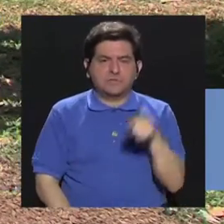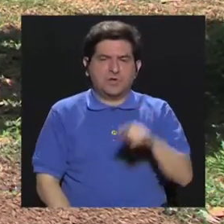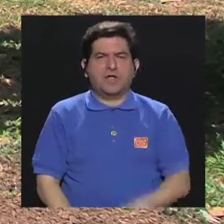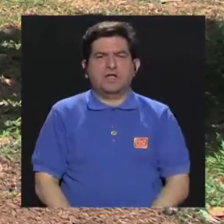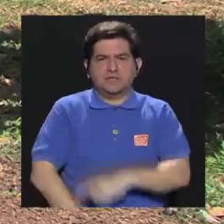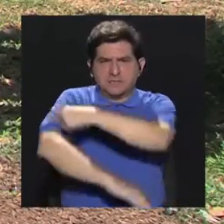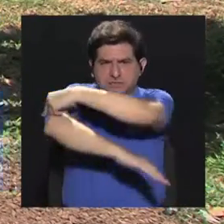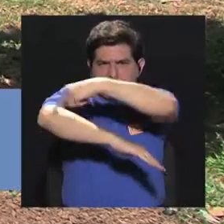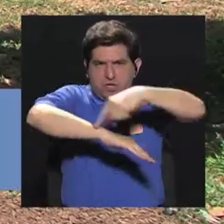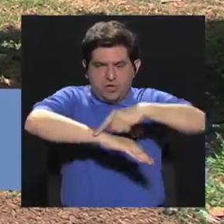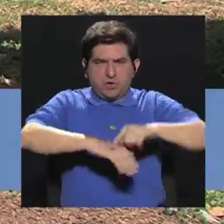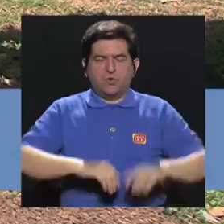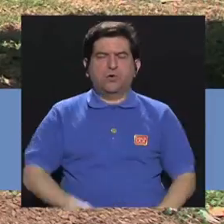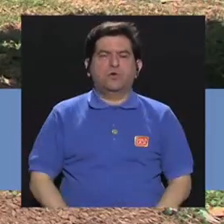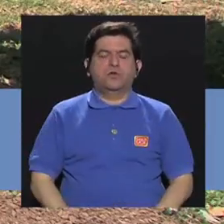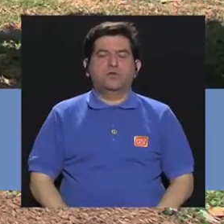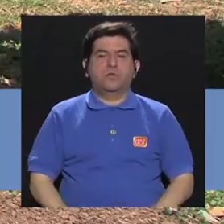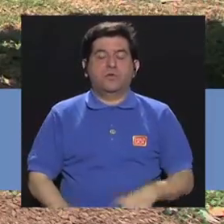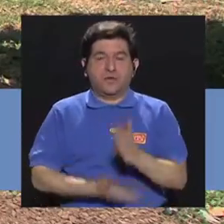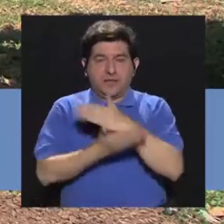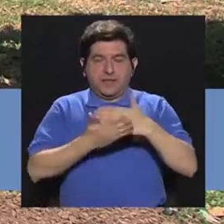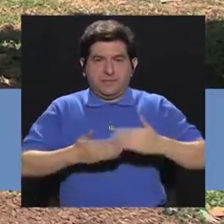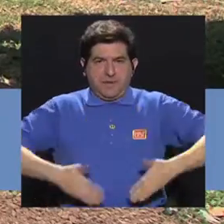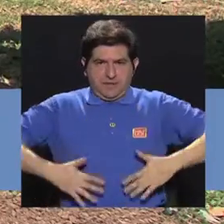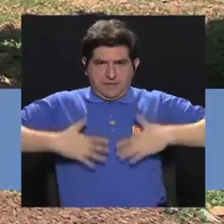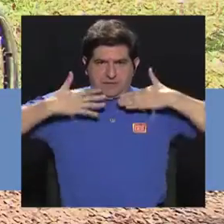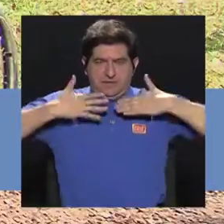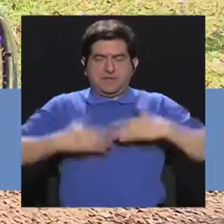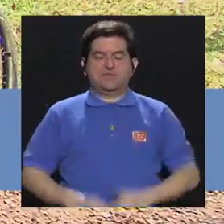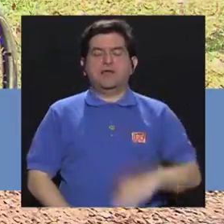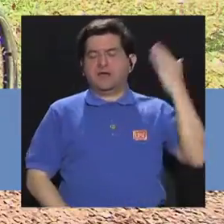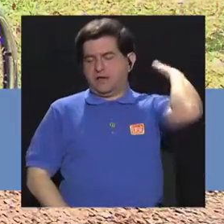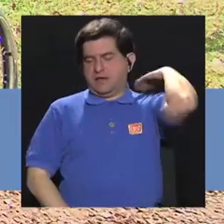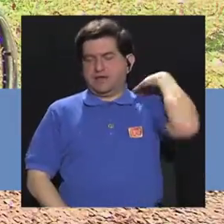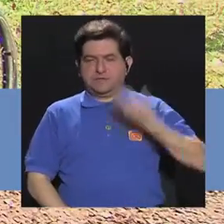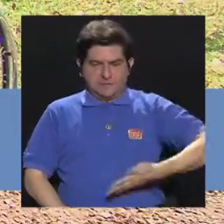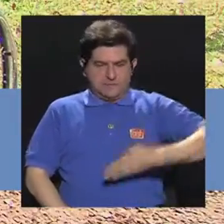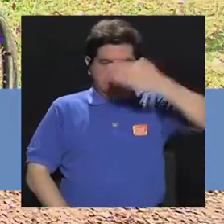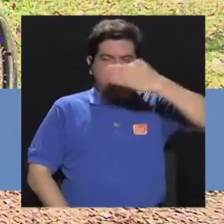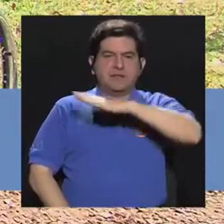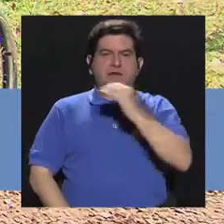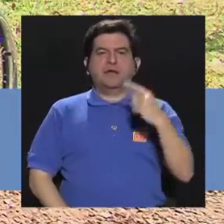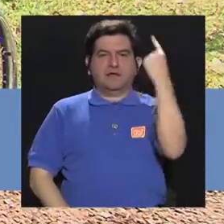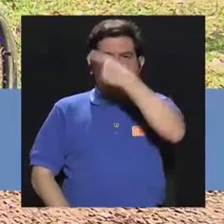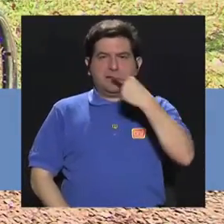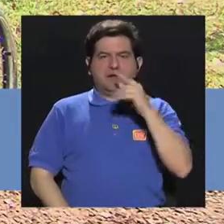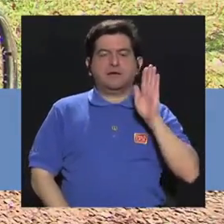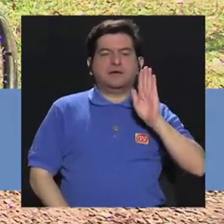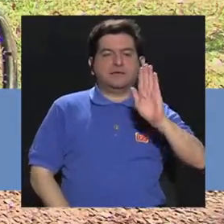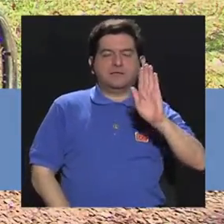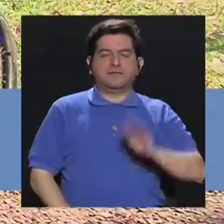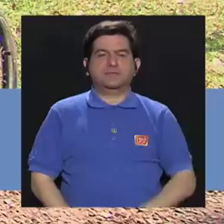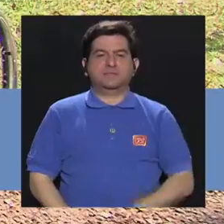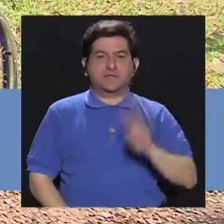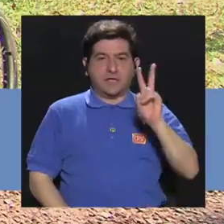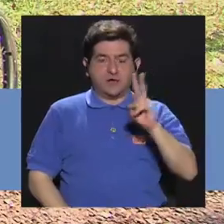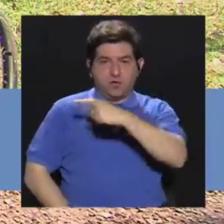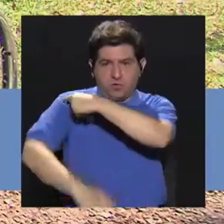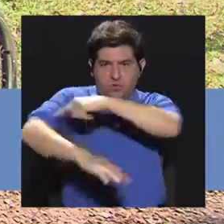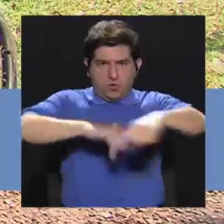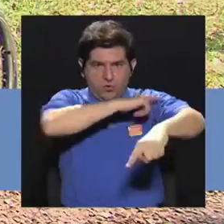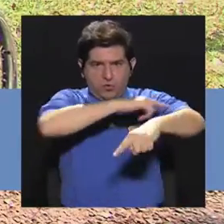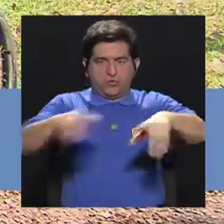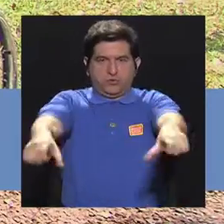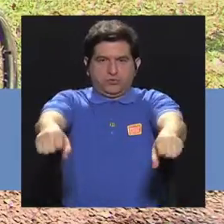que hacemos es una flexión de codo. Estamos trabajando el tren superior. Recuerden tener la espalda recta y la cabeza al frente. Y con los dos